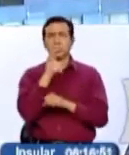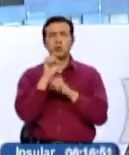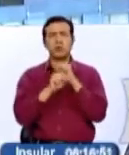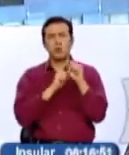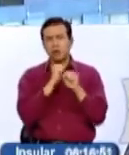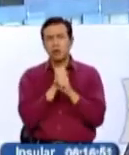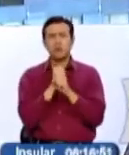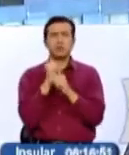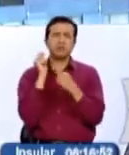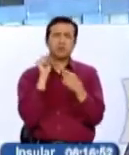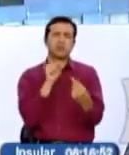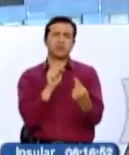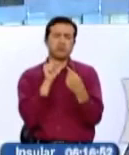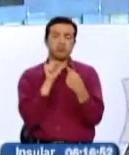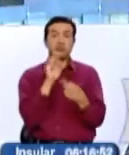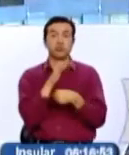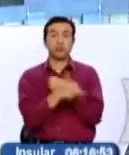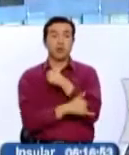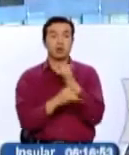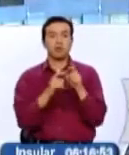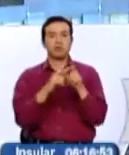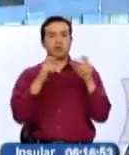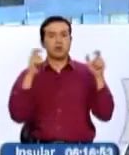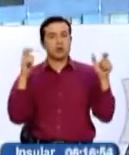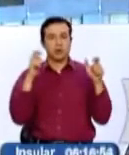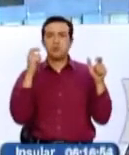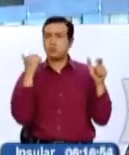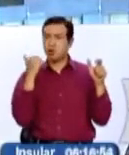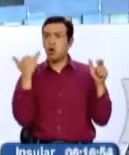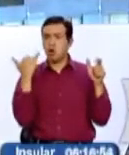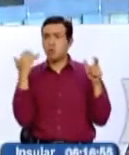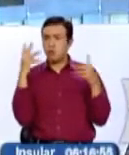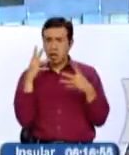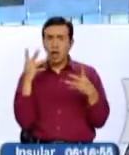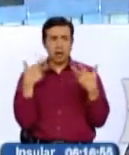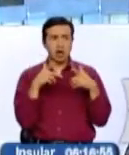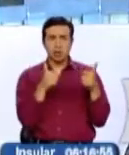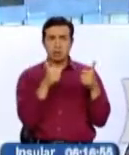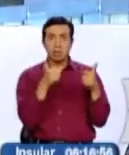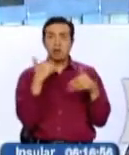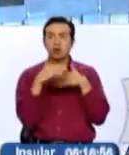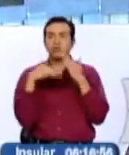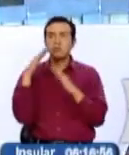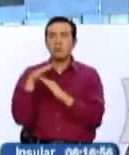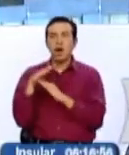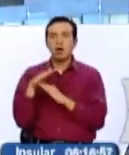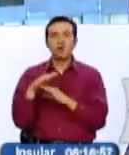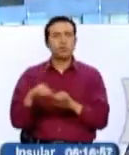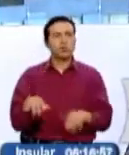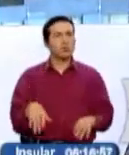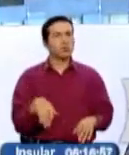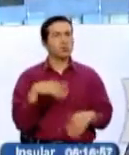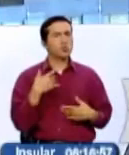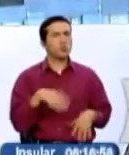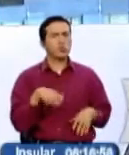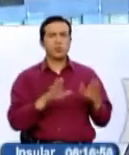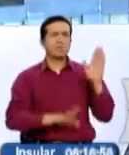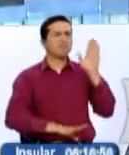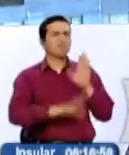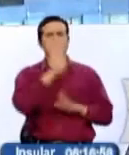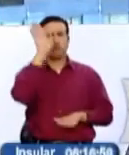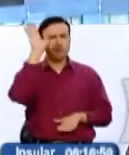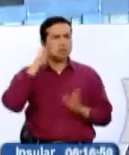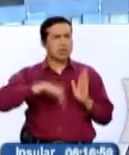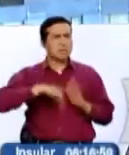civil, es un país potente. Imaginemos ahora cuando ya en épocas de paz serán personas que podrían tener un mayor